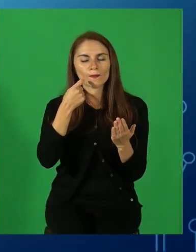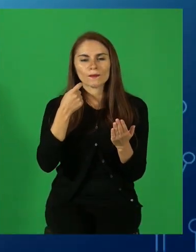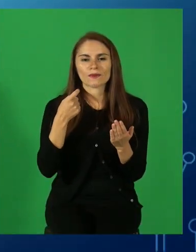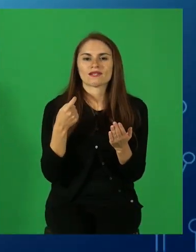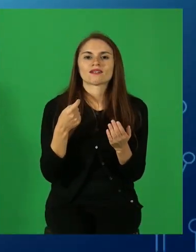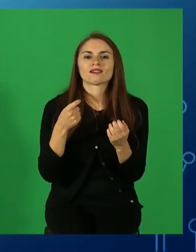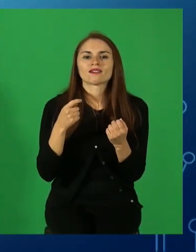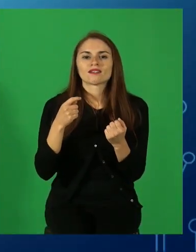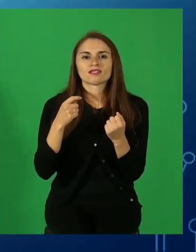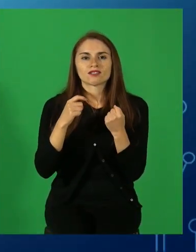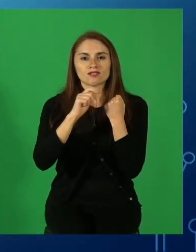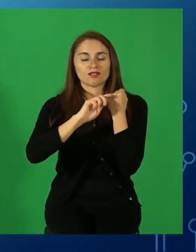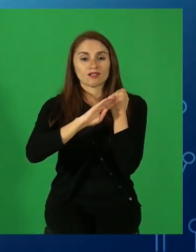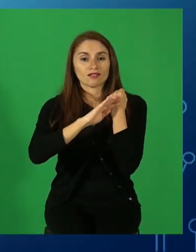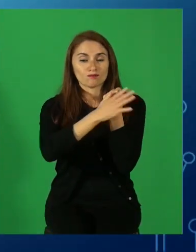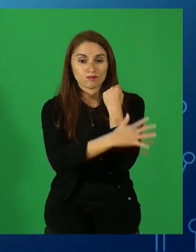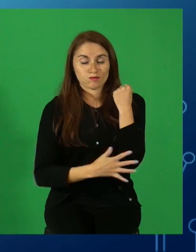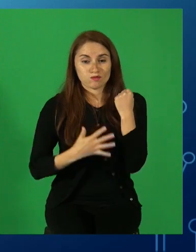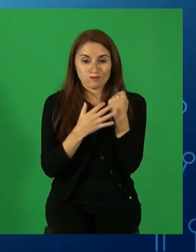de la Mancha.